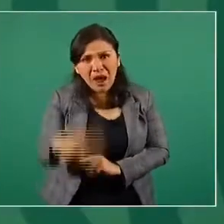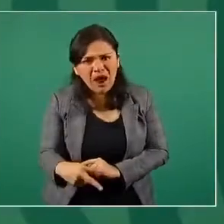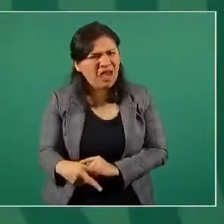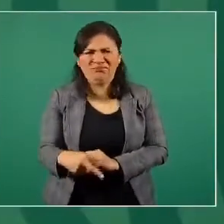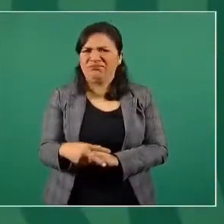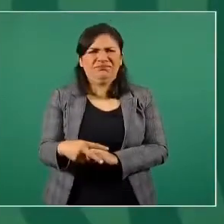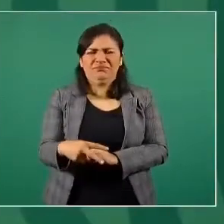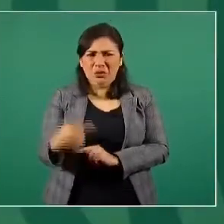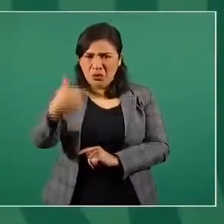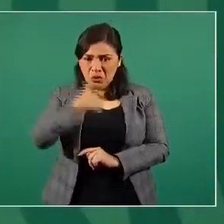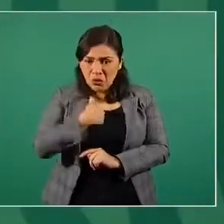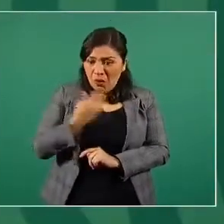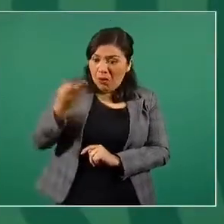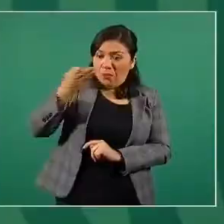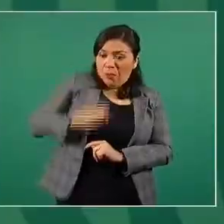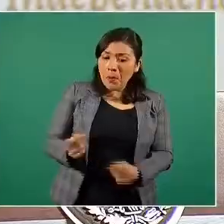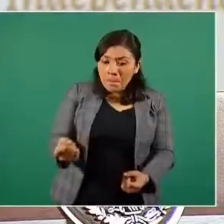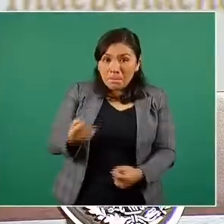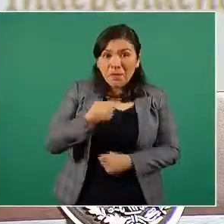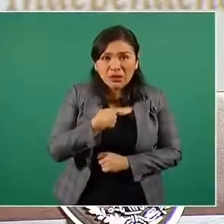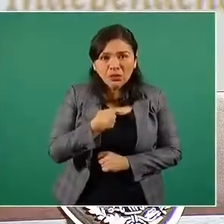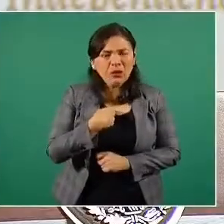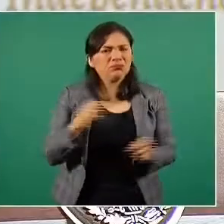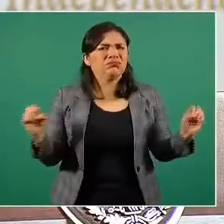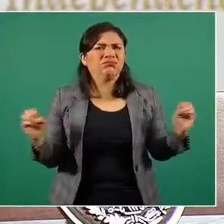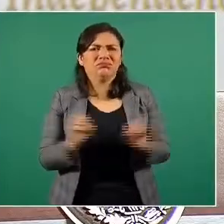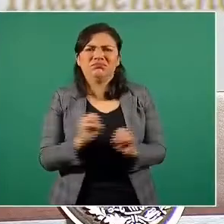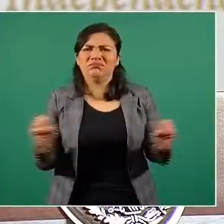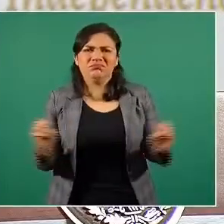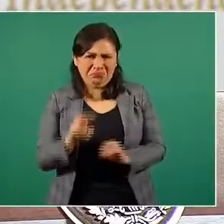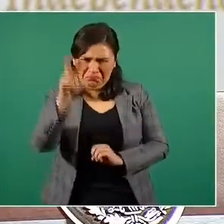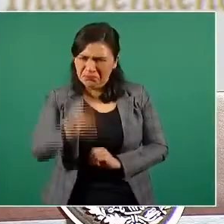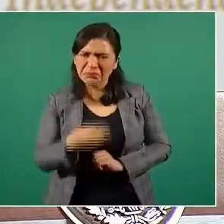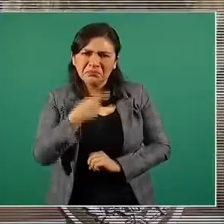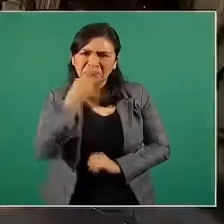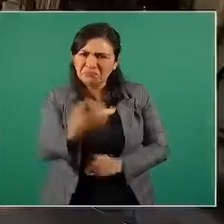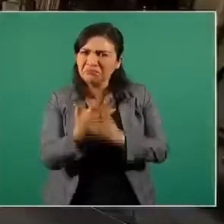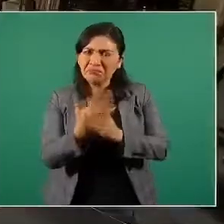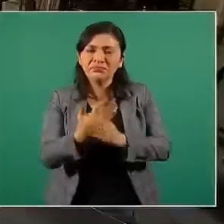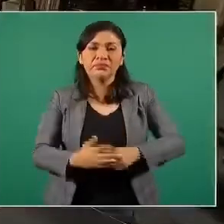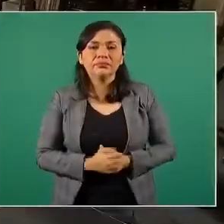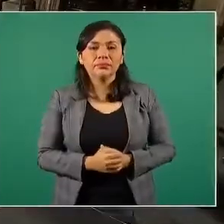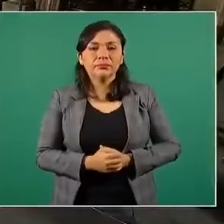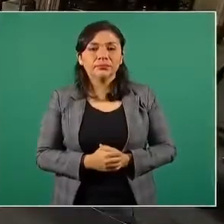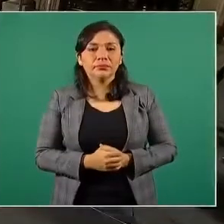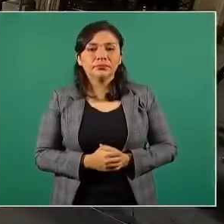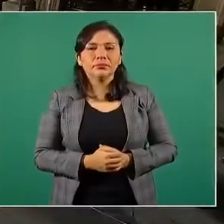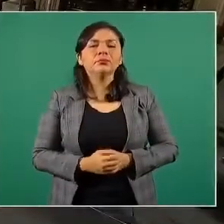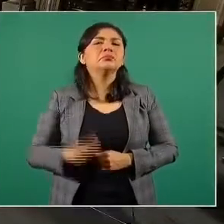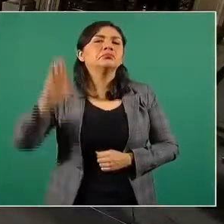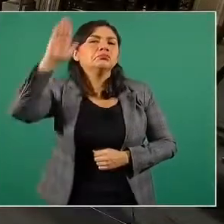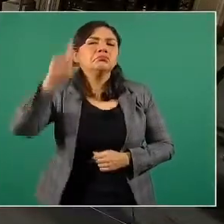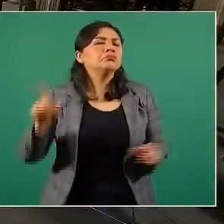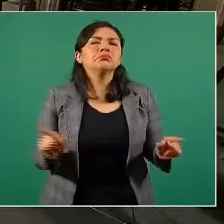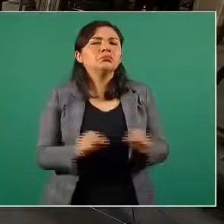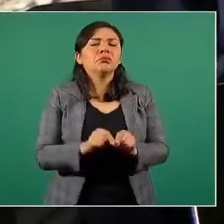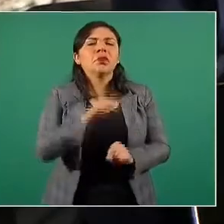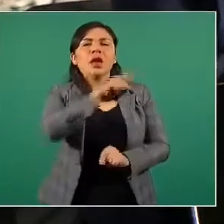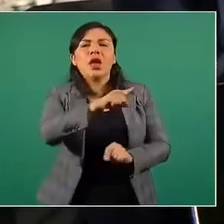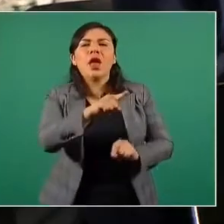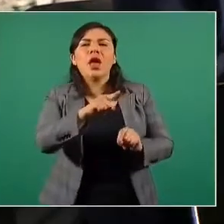traicionar a nosotros mismos. Eso es lo que puedo decir. Presidente, en concreto, si la Asamblea Ejidal de